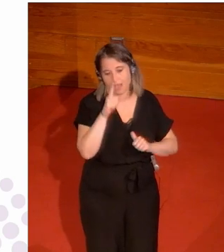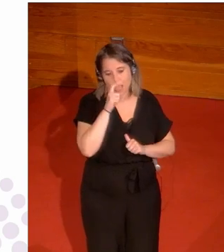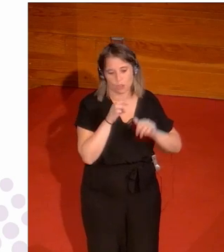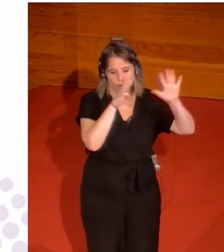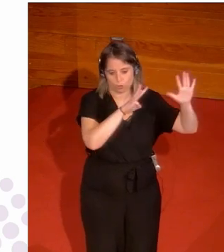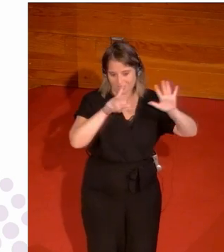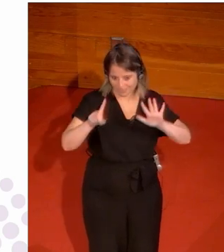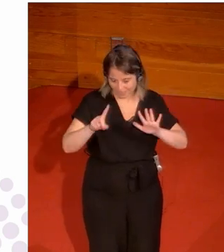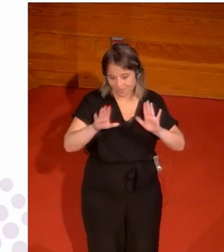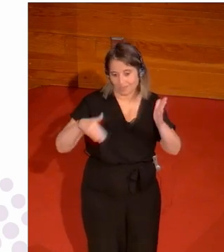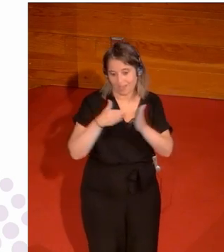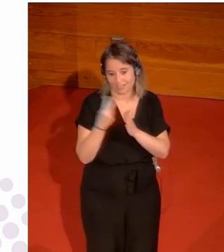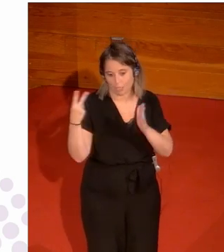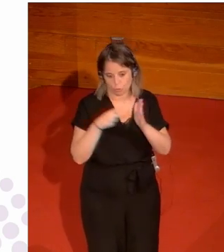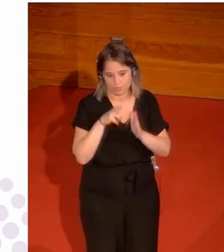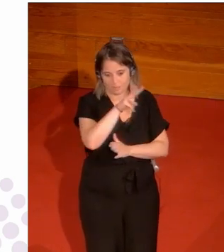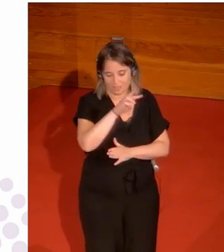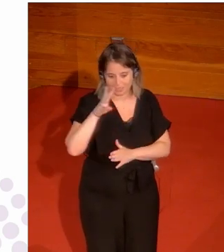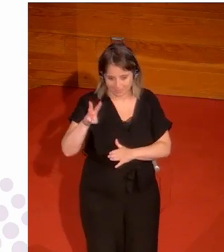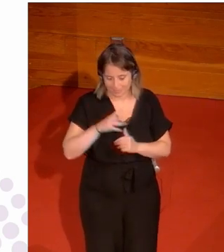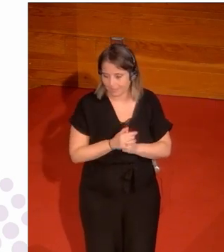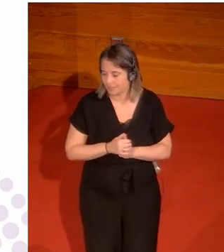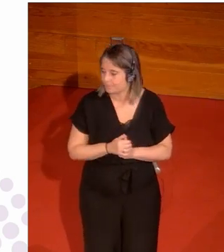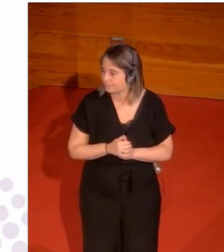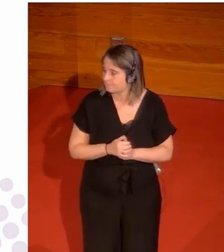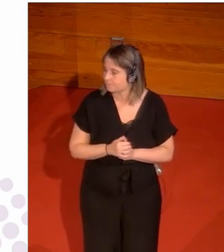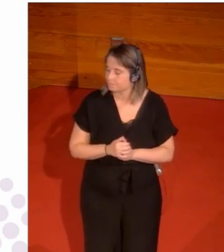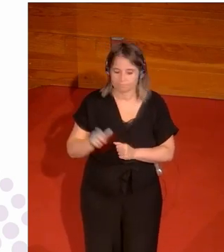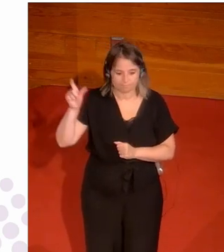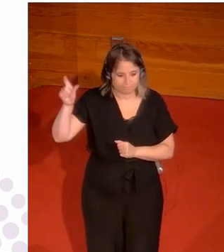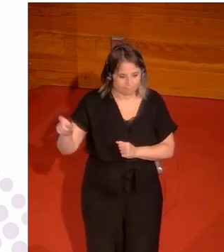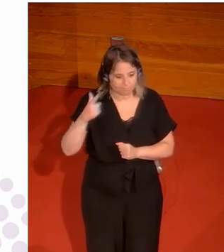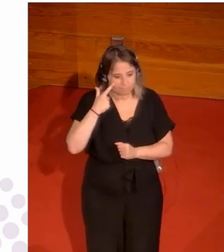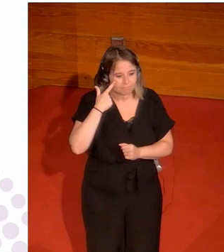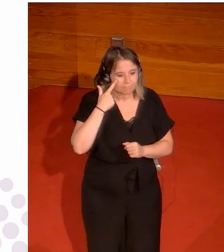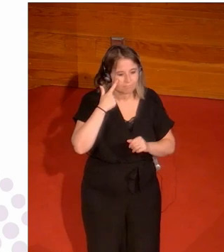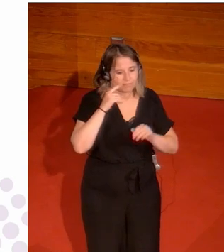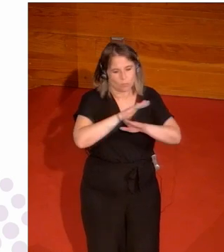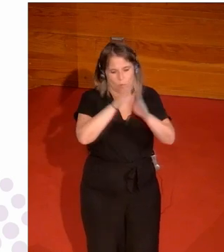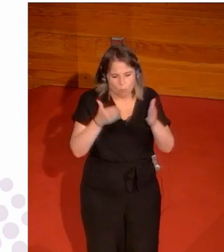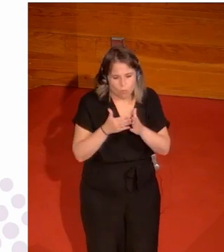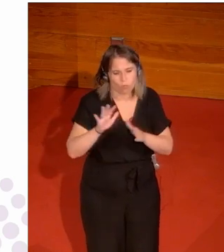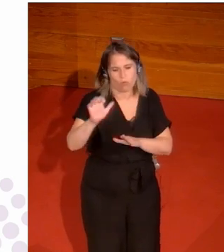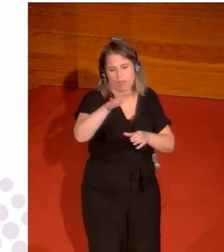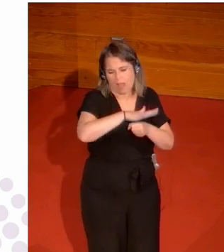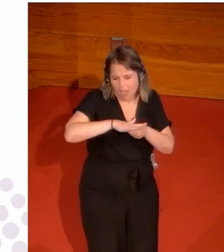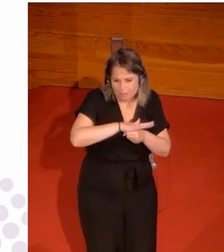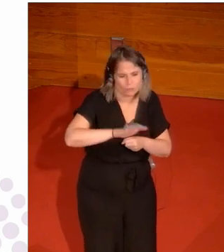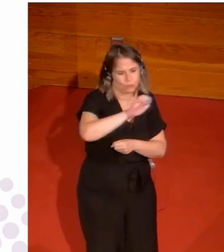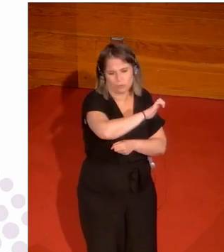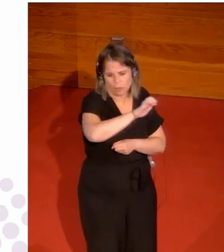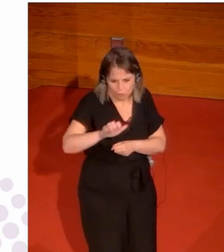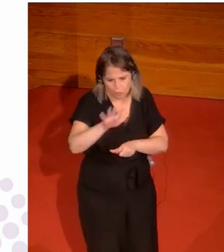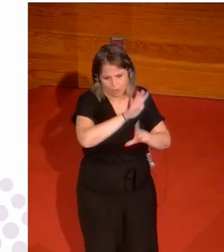zeitik, bi mila eta hogeita iruarte. Palomak hainbat disiplinatako, Europako eta munduko hainbat txapelketen berri eman